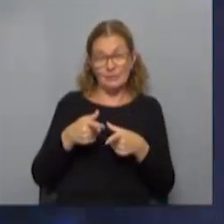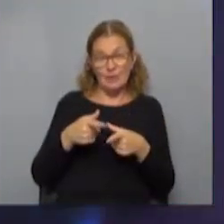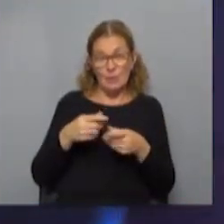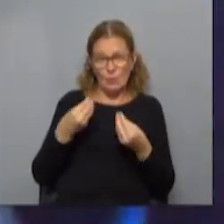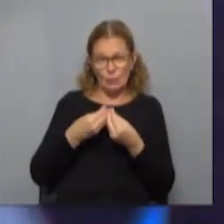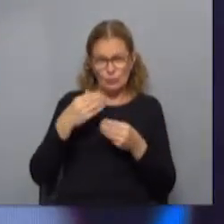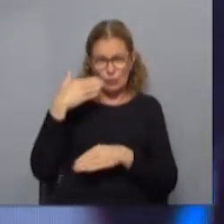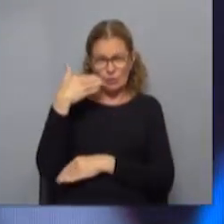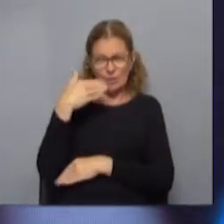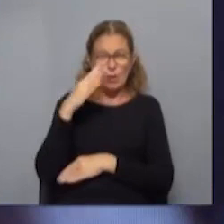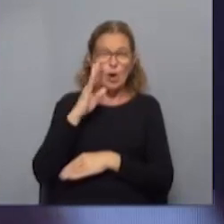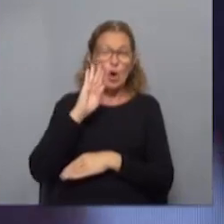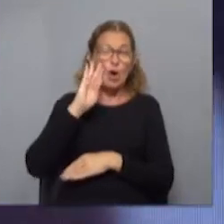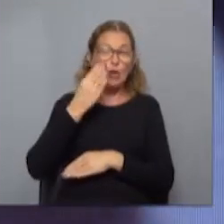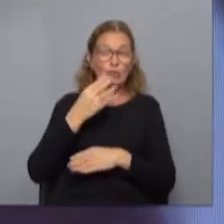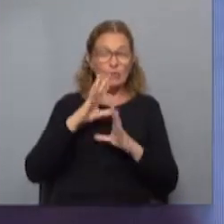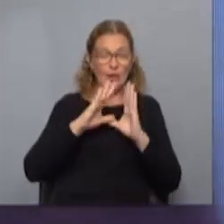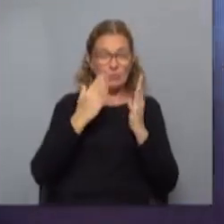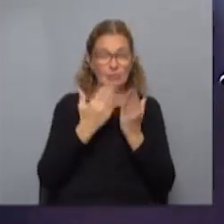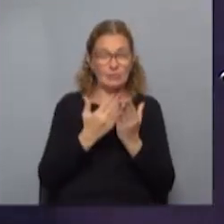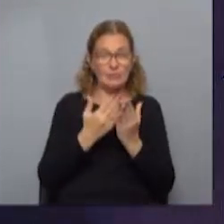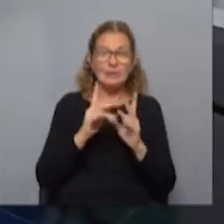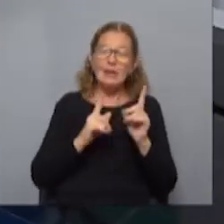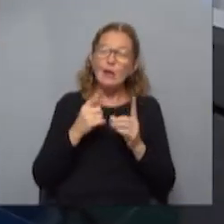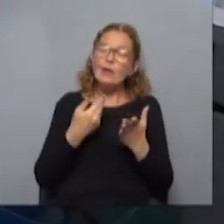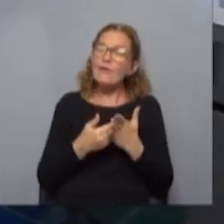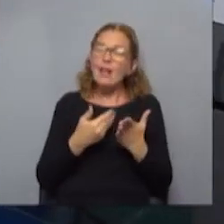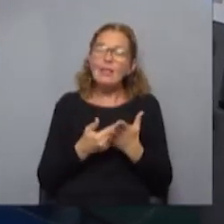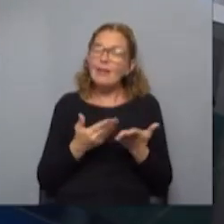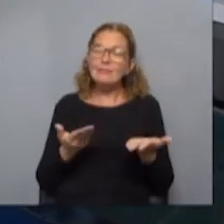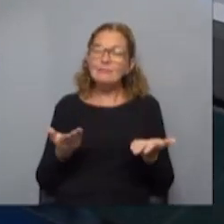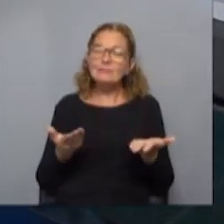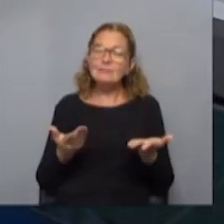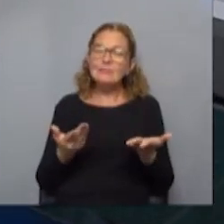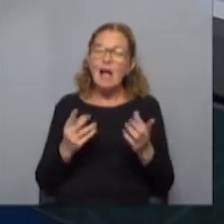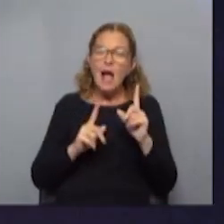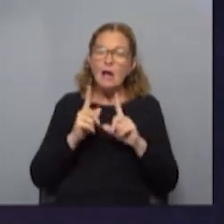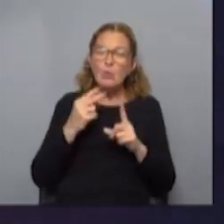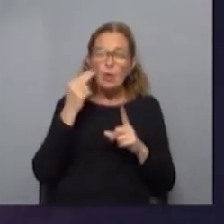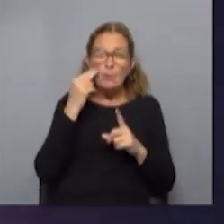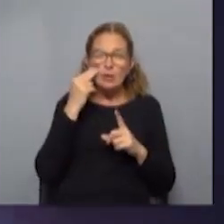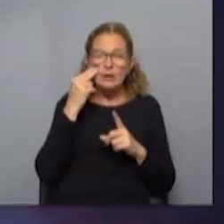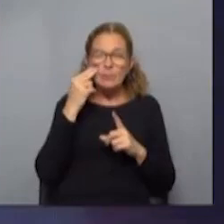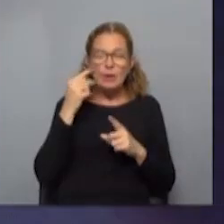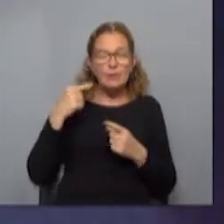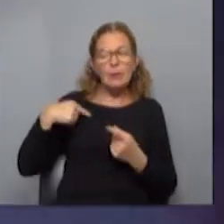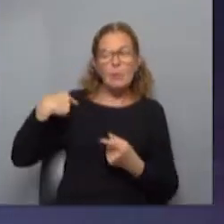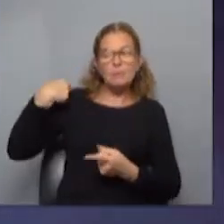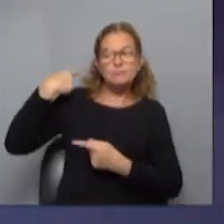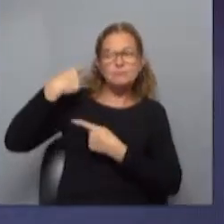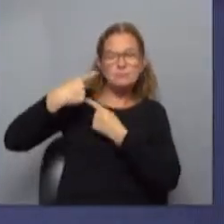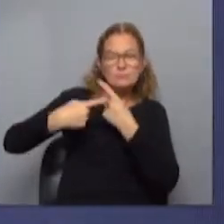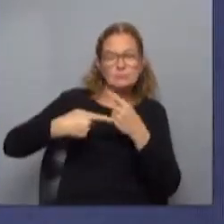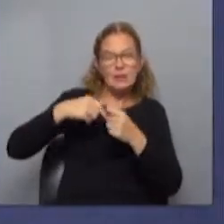hoteleras mundiales reconocidas. ¿Y falencias que se hayan desnudado con esto? Y falencias teníamos algunos problemas que veníamos acarreando desde